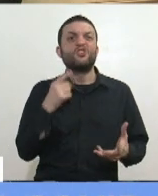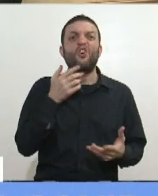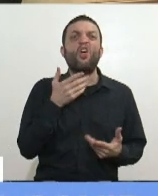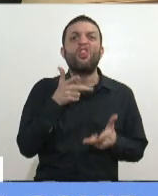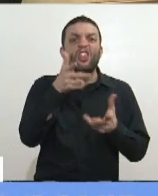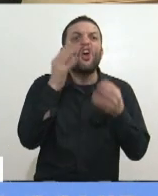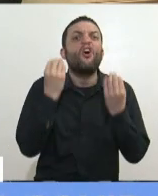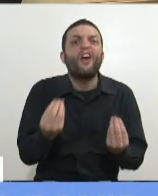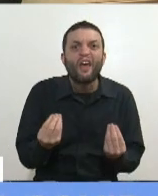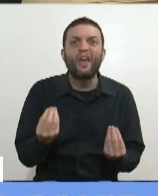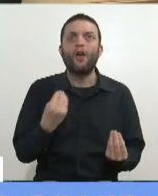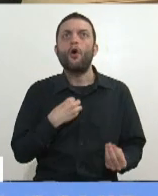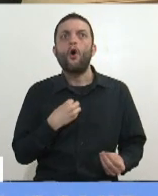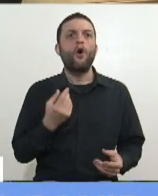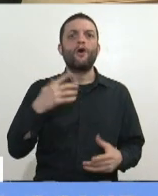moral.